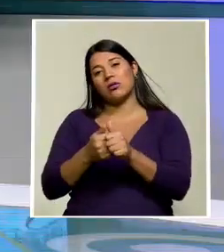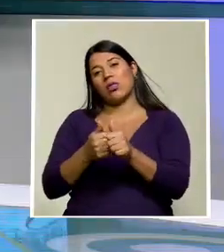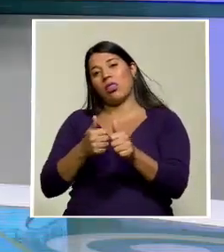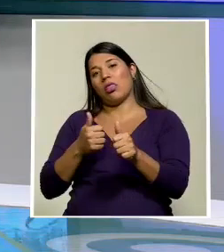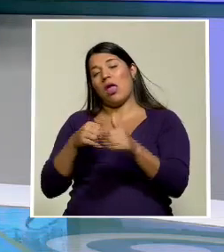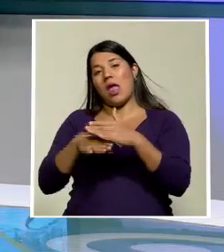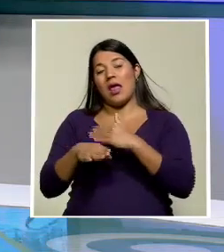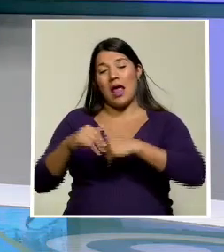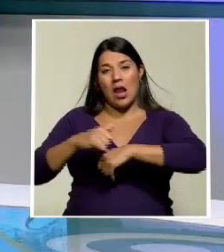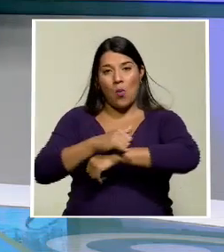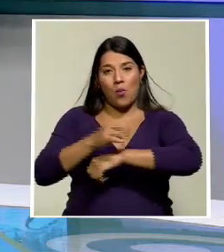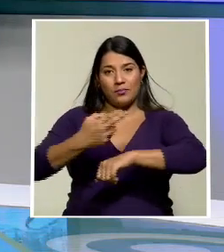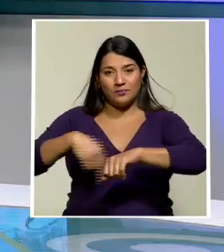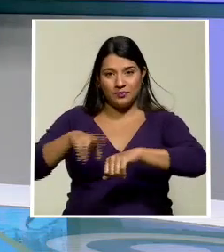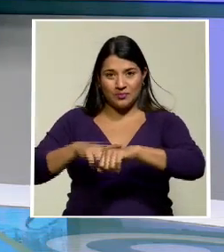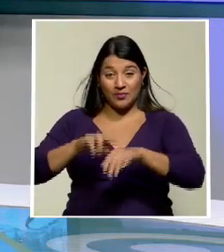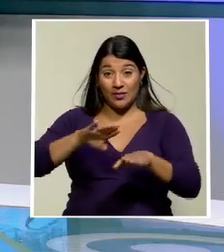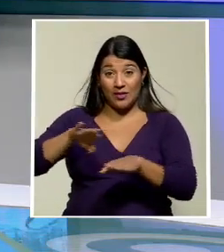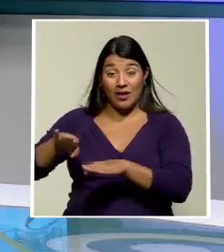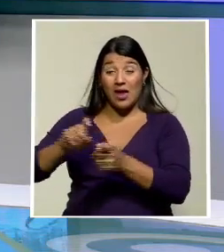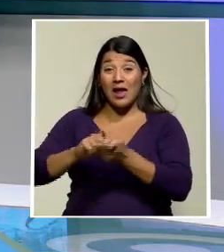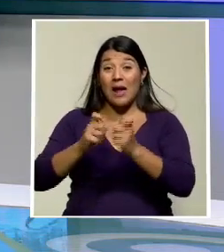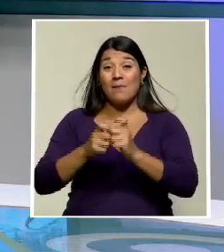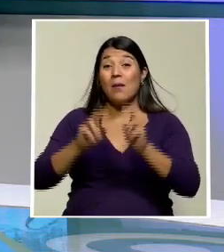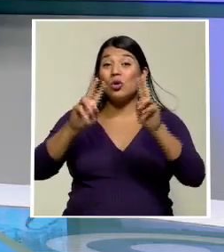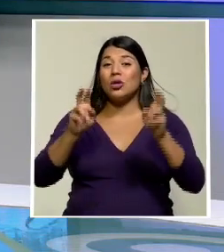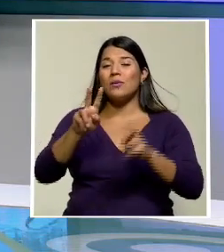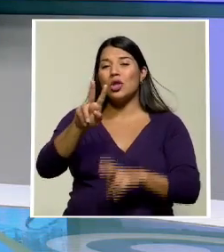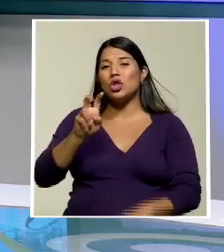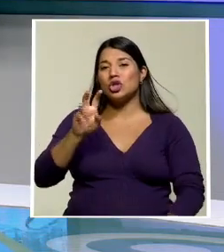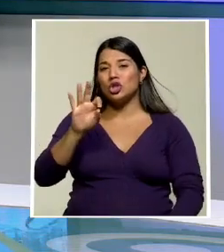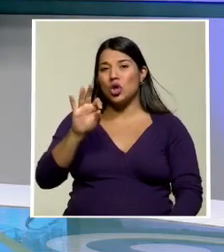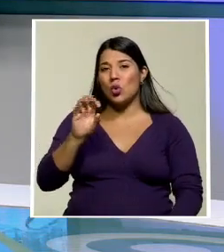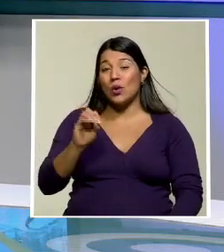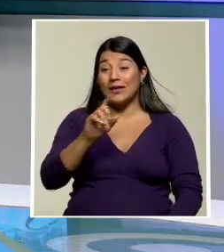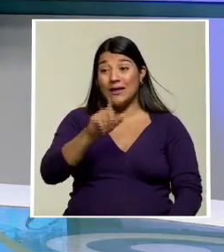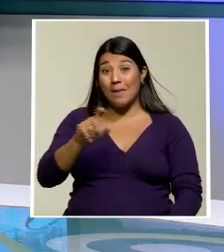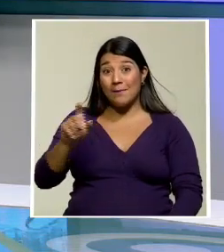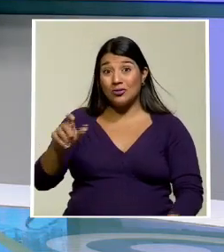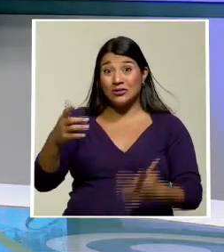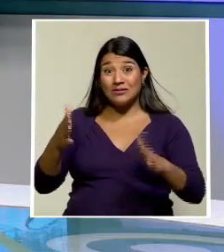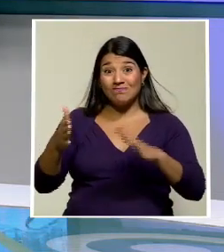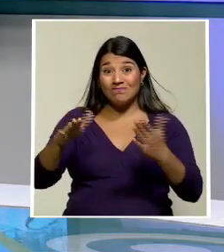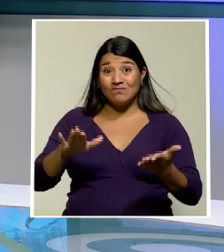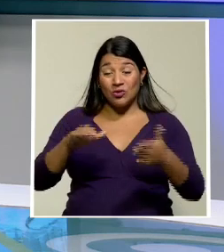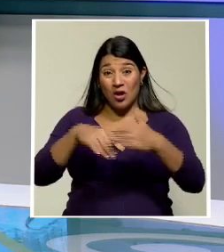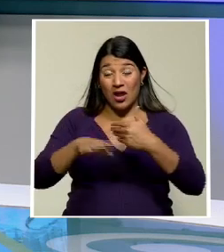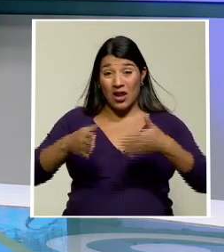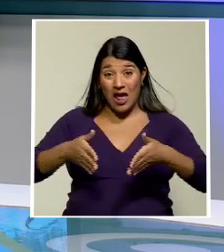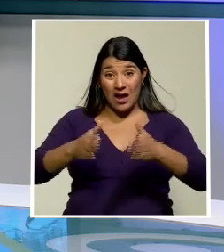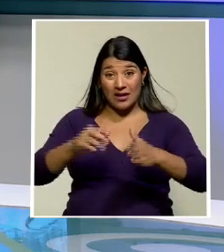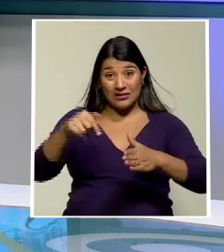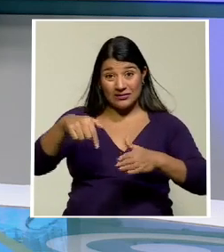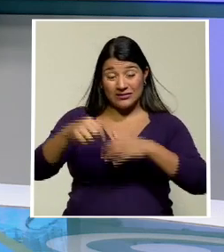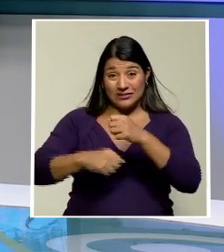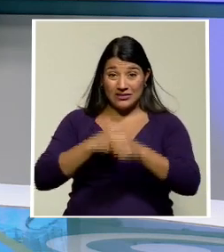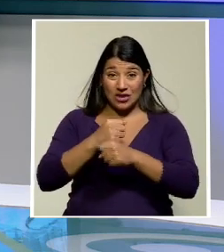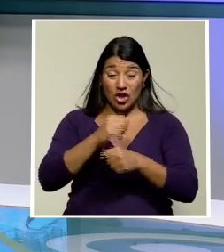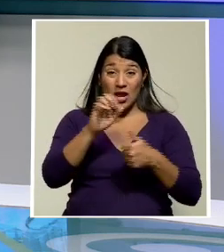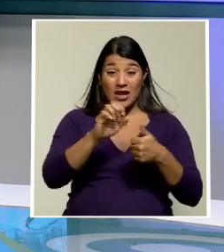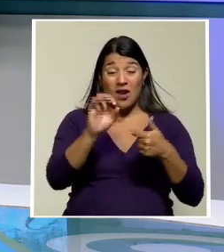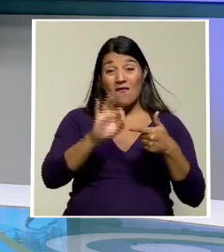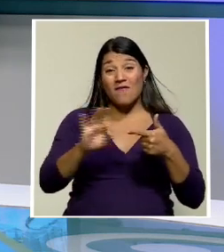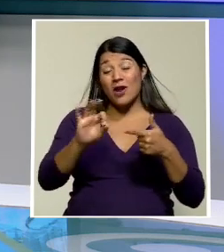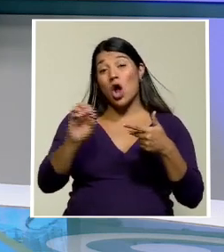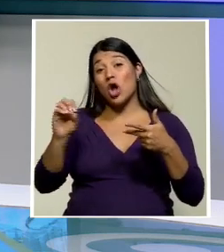nacionales. Cambiamos de tema, 290 personas han perdido la vida en carretera durante este año. Enero, febrero y